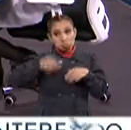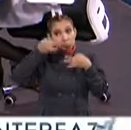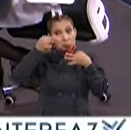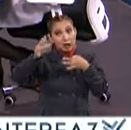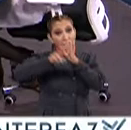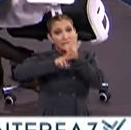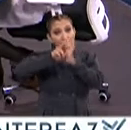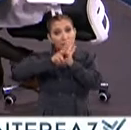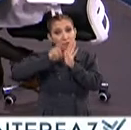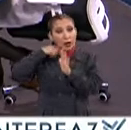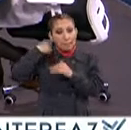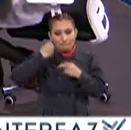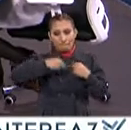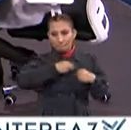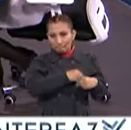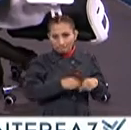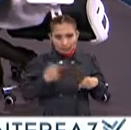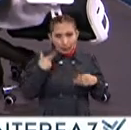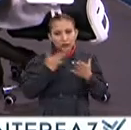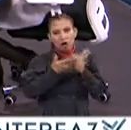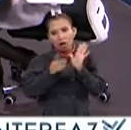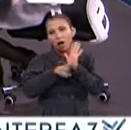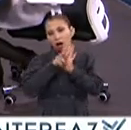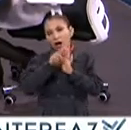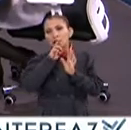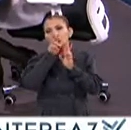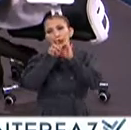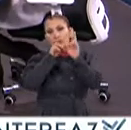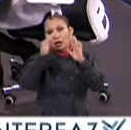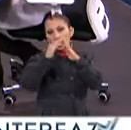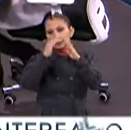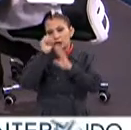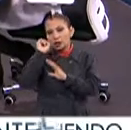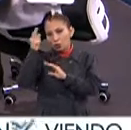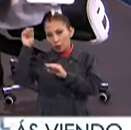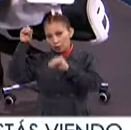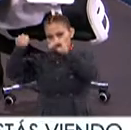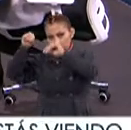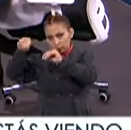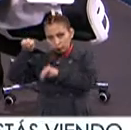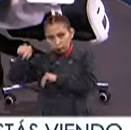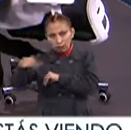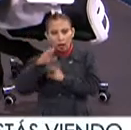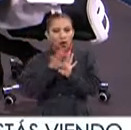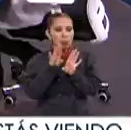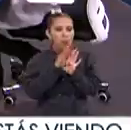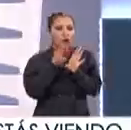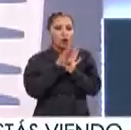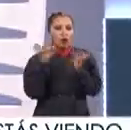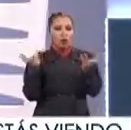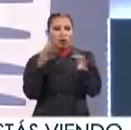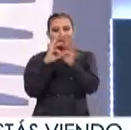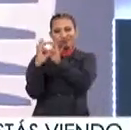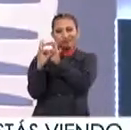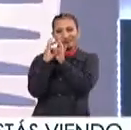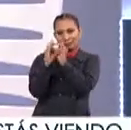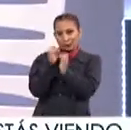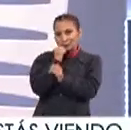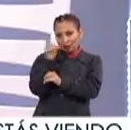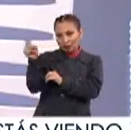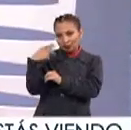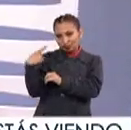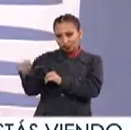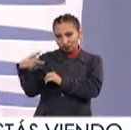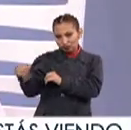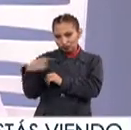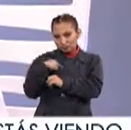mucho Por el videomapping Se hizo un curso Y ahora se presentan resultados En Casa Chihuahua Entonces bueno Tenemos como una sinergia Muy padre con